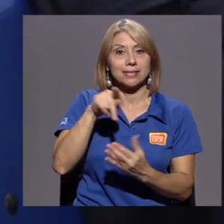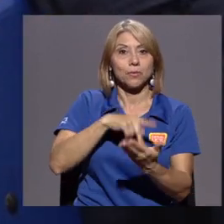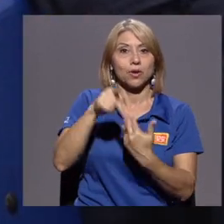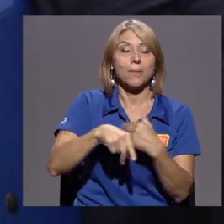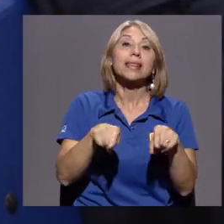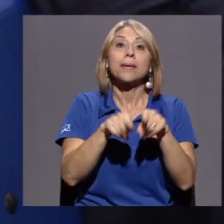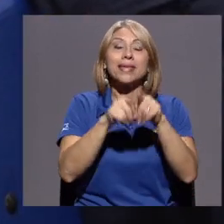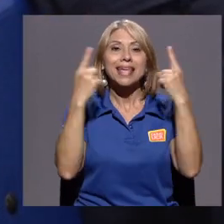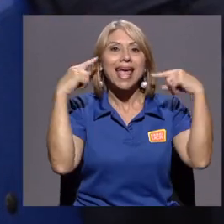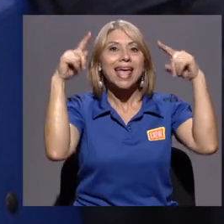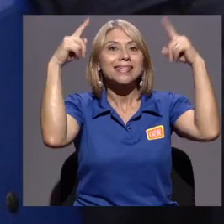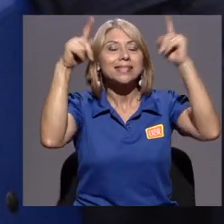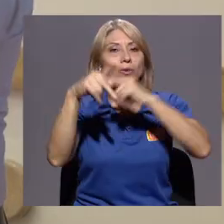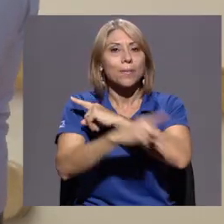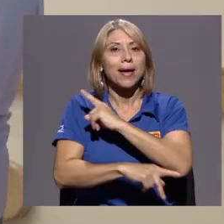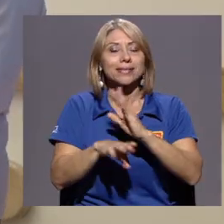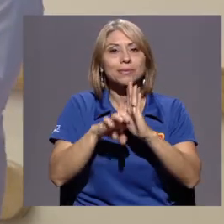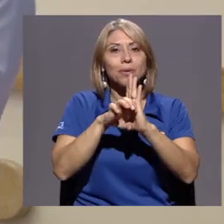tenido en países como Alemania.